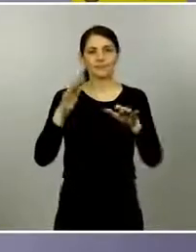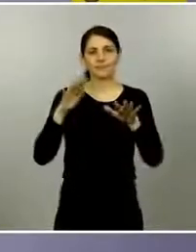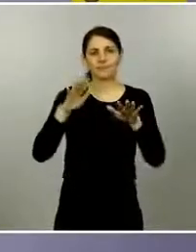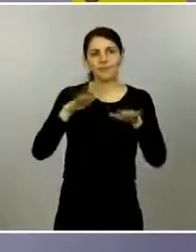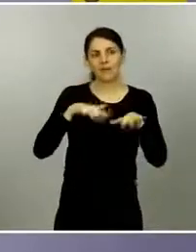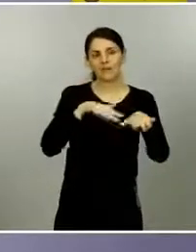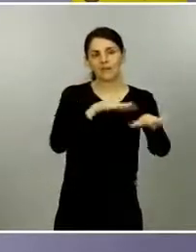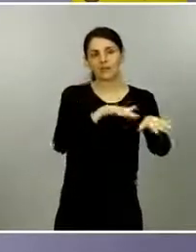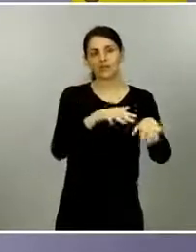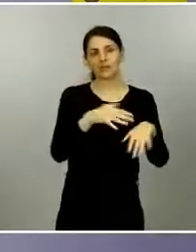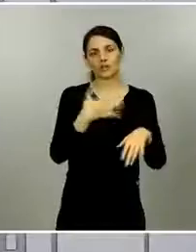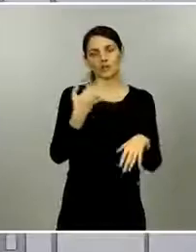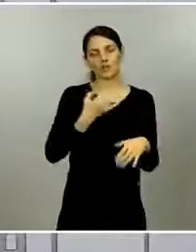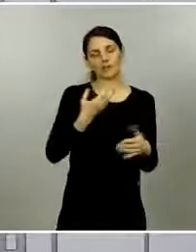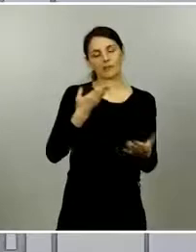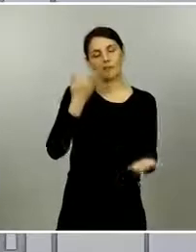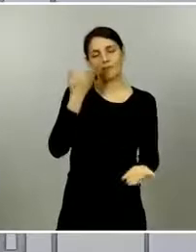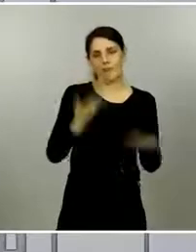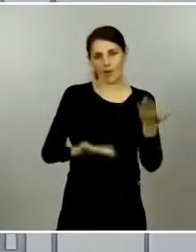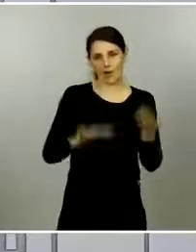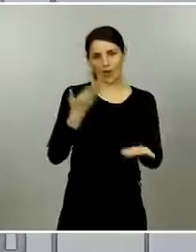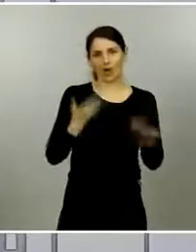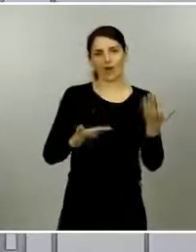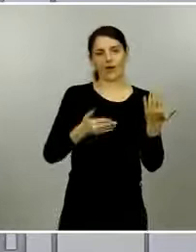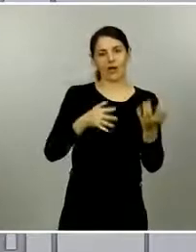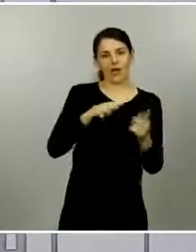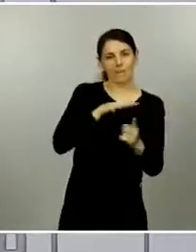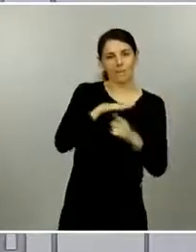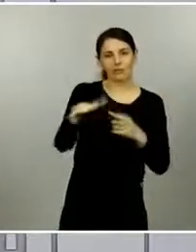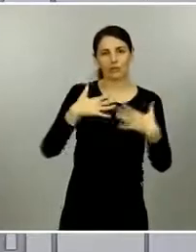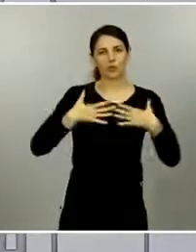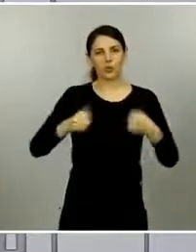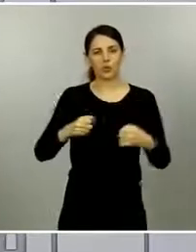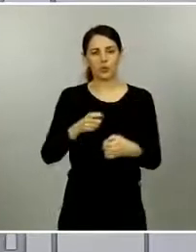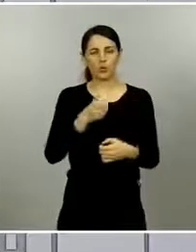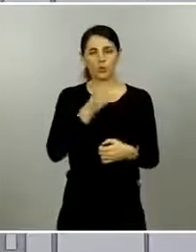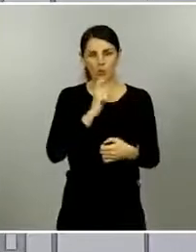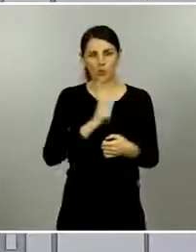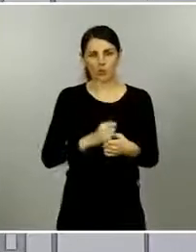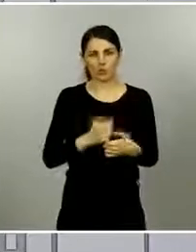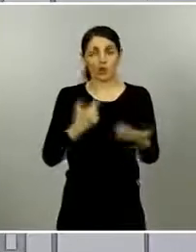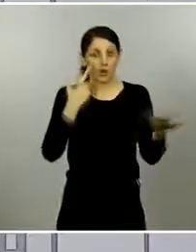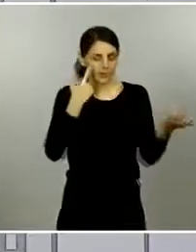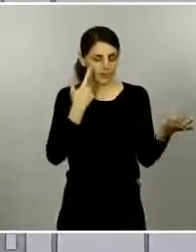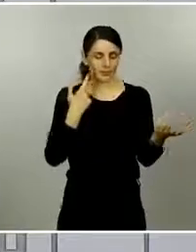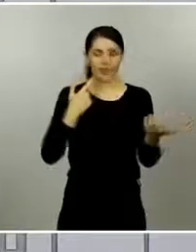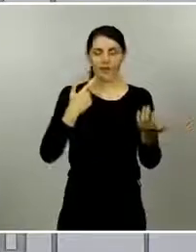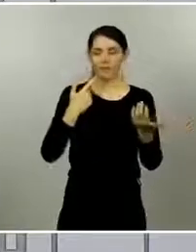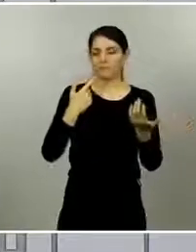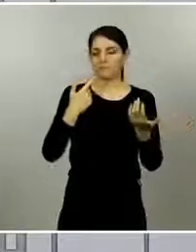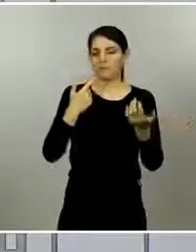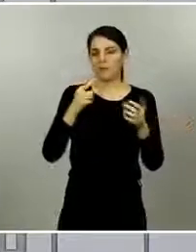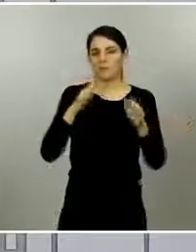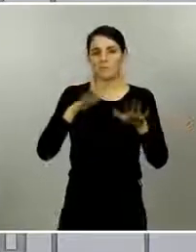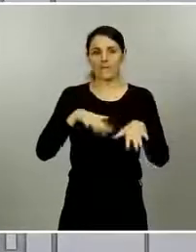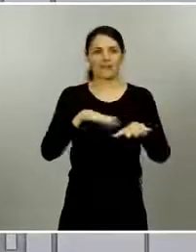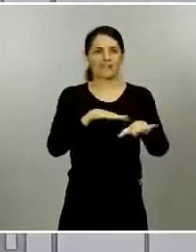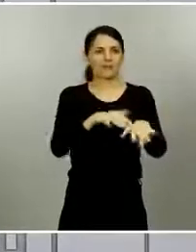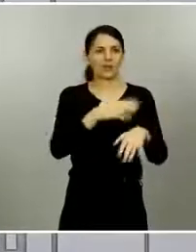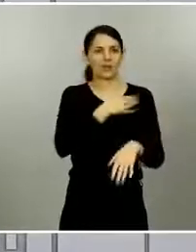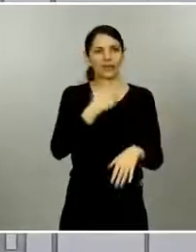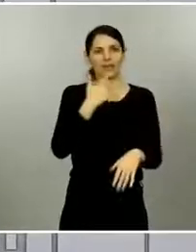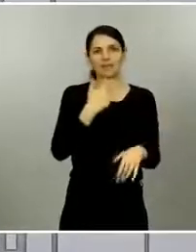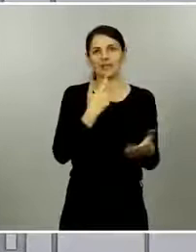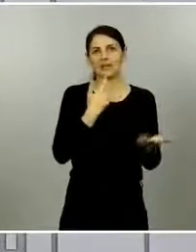el impacto de las manifestaciones en la salud las manifestaciones no tienen por qué ser en sí el